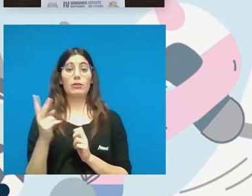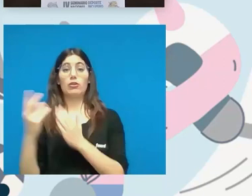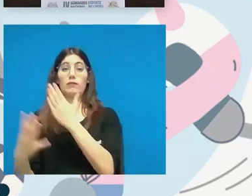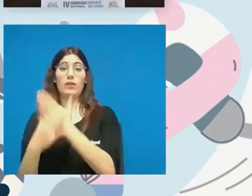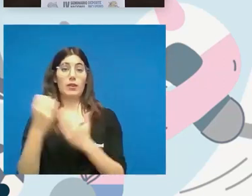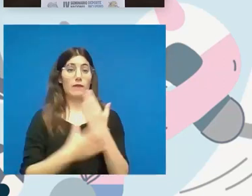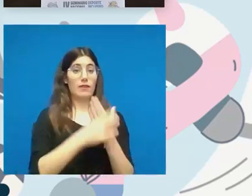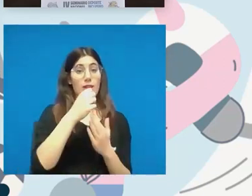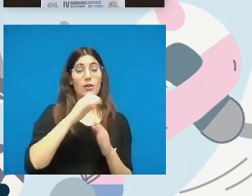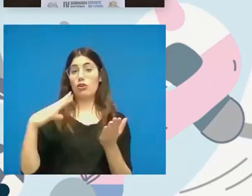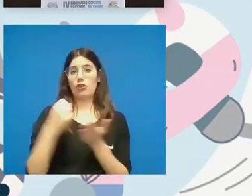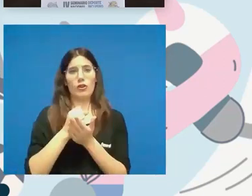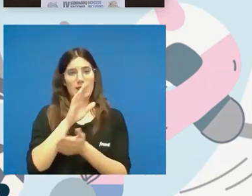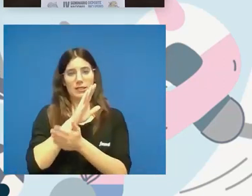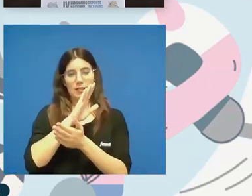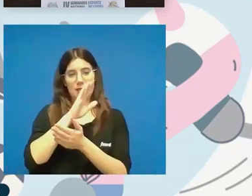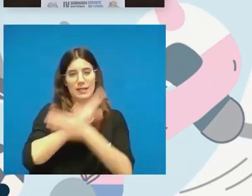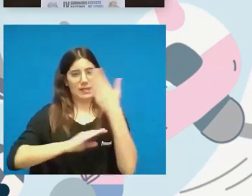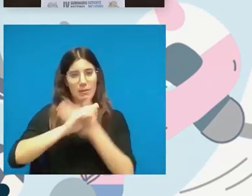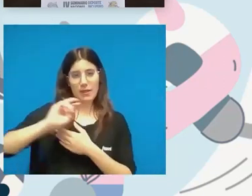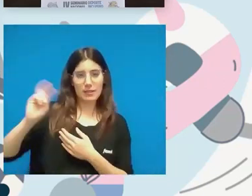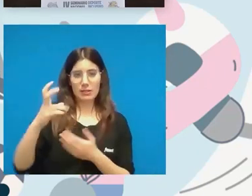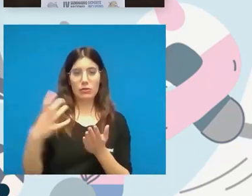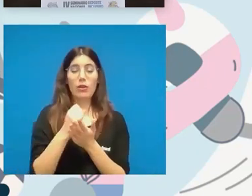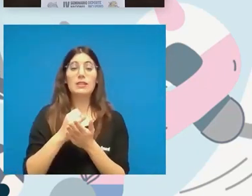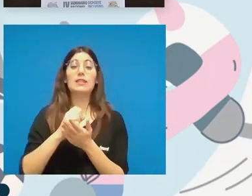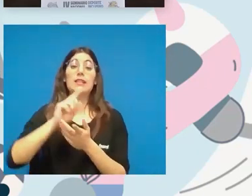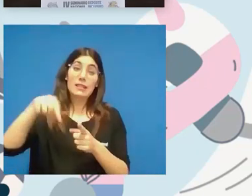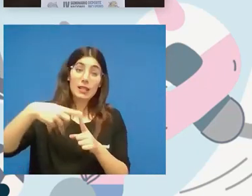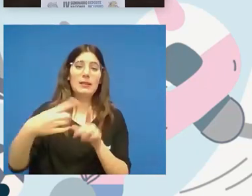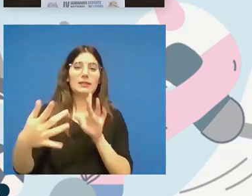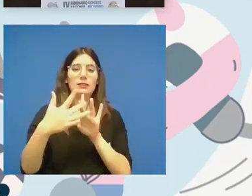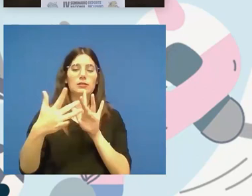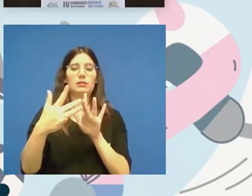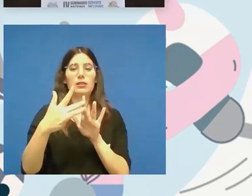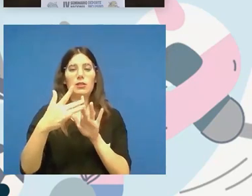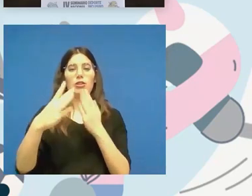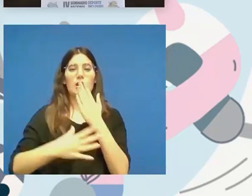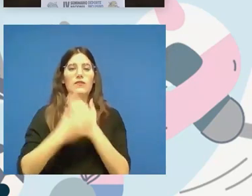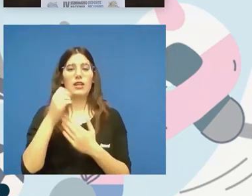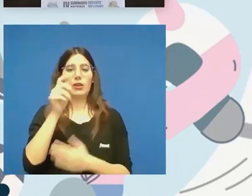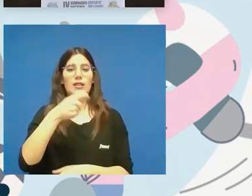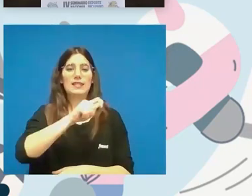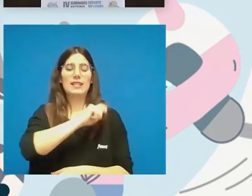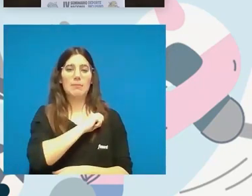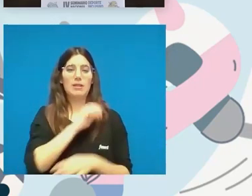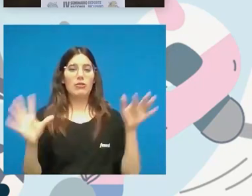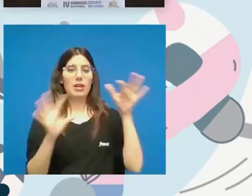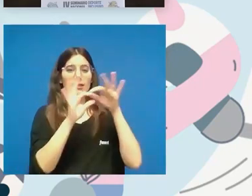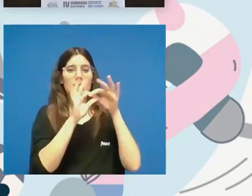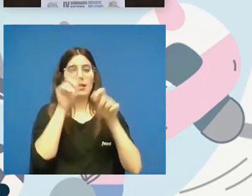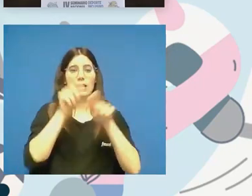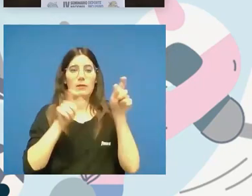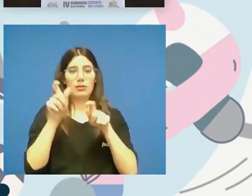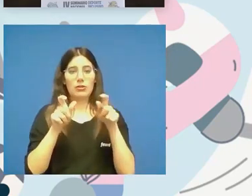abarcamos todas las discapacidades y nos relacionamos a su vez con las federaciones españolas de deportes de personas con